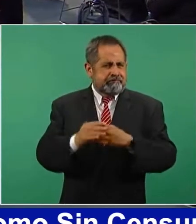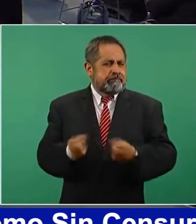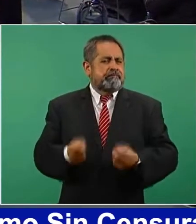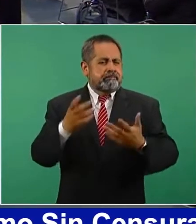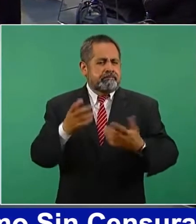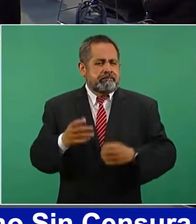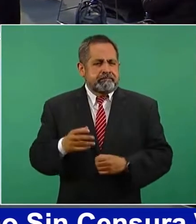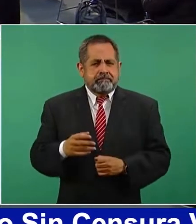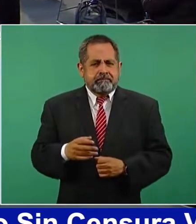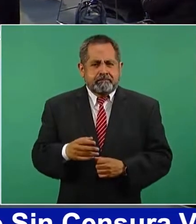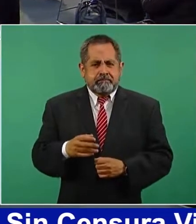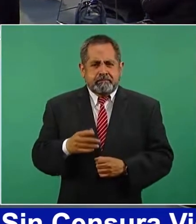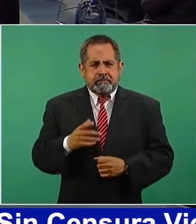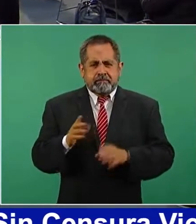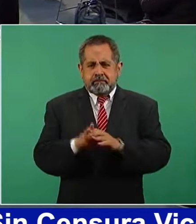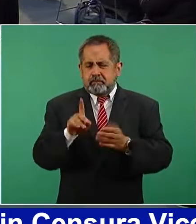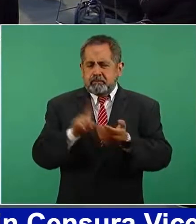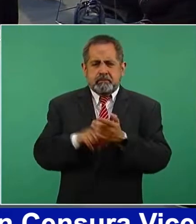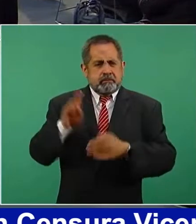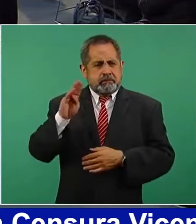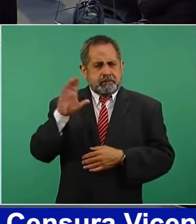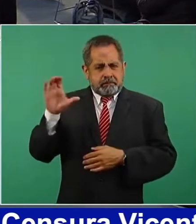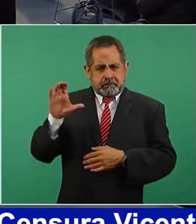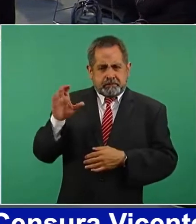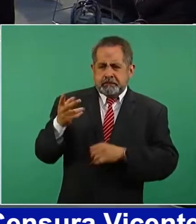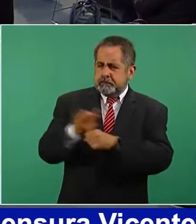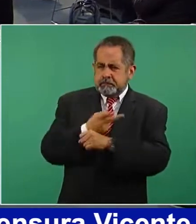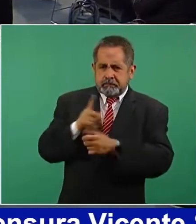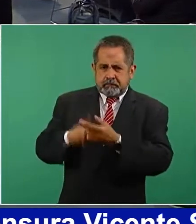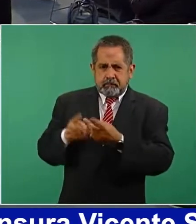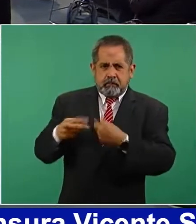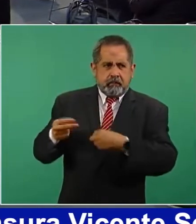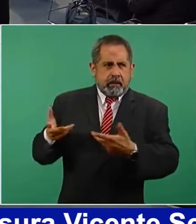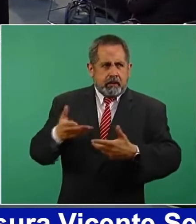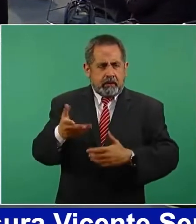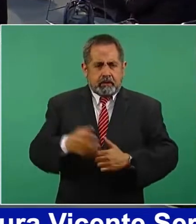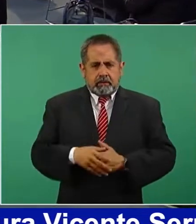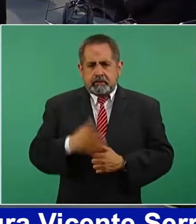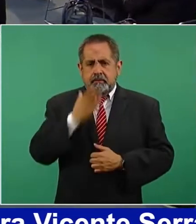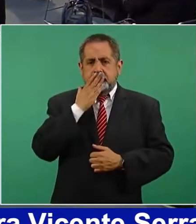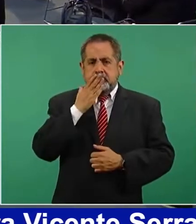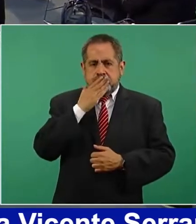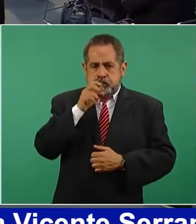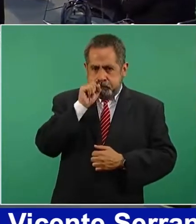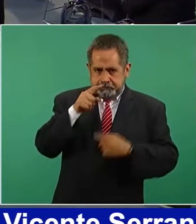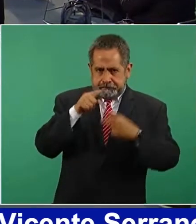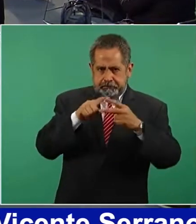la actuación en Baja California y en Sonora.